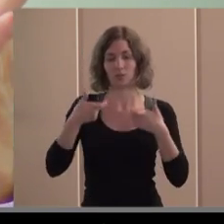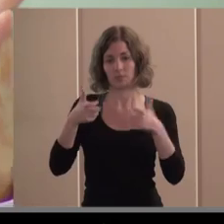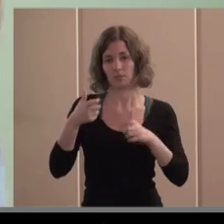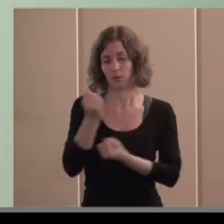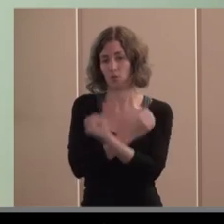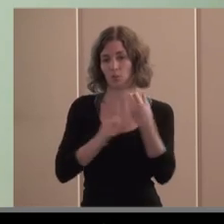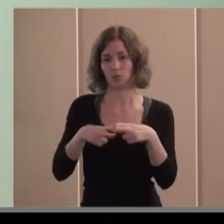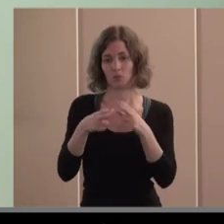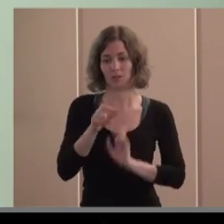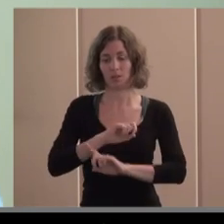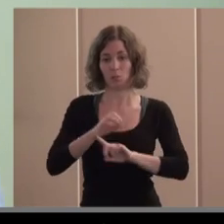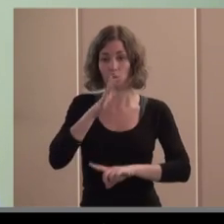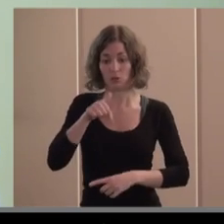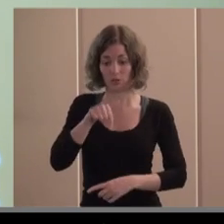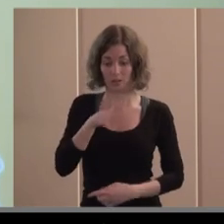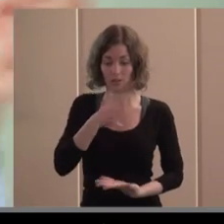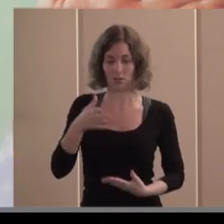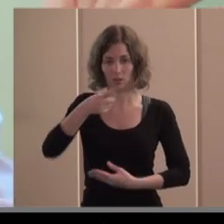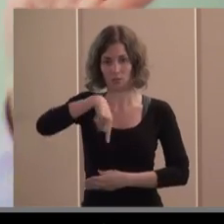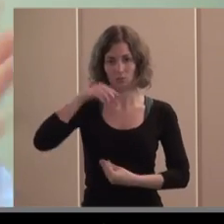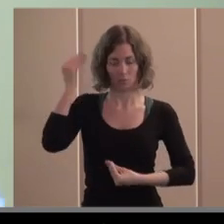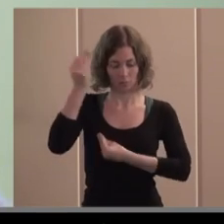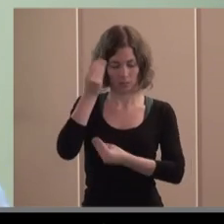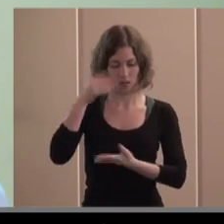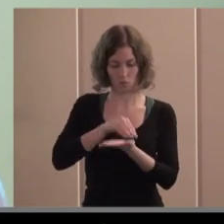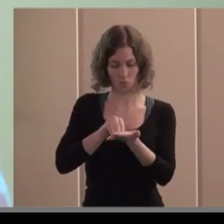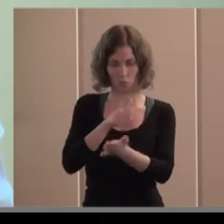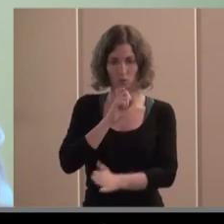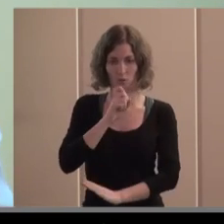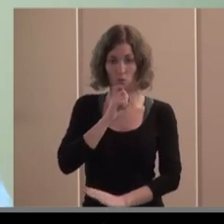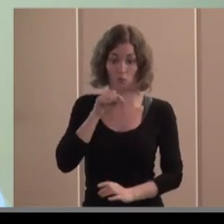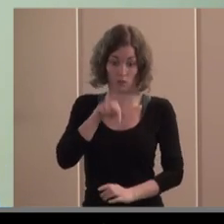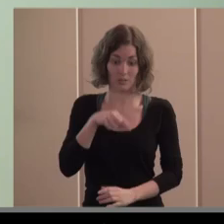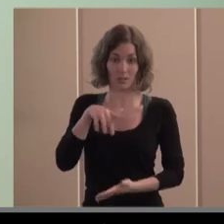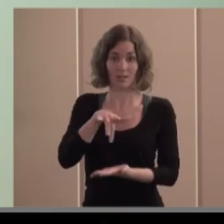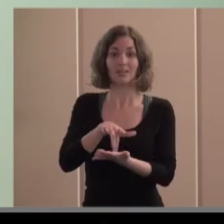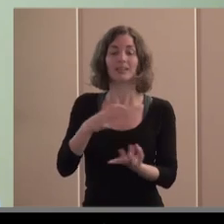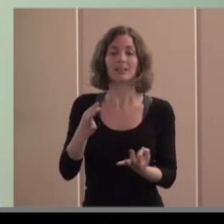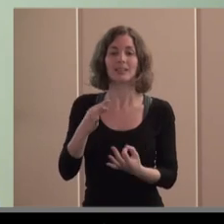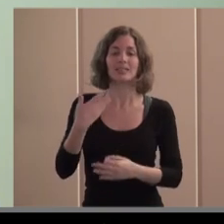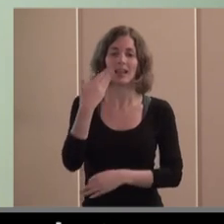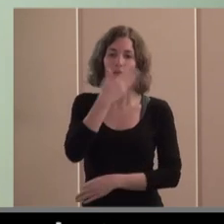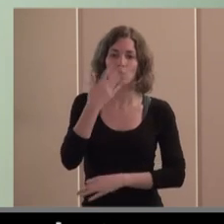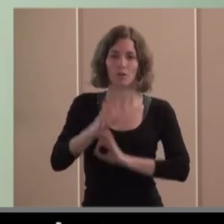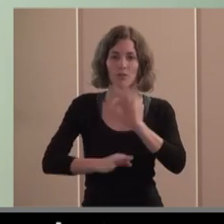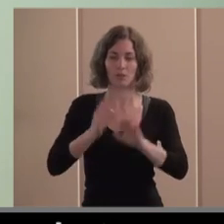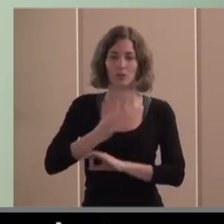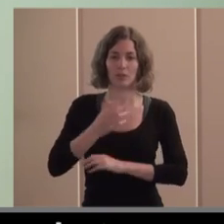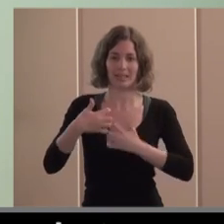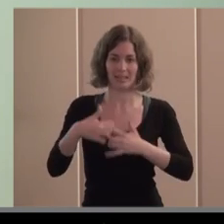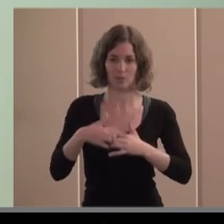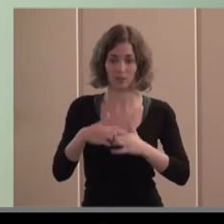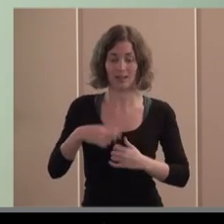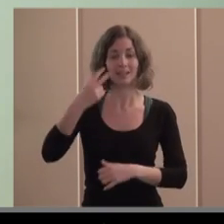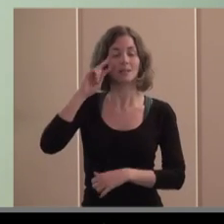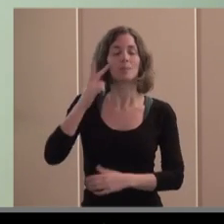nos encontramos aquí intentando buscar soluciones en un sitio como este como es la escuela de organización industrial la experiencia nos enseña que las